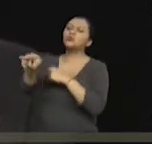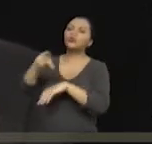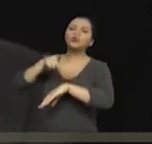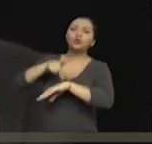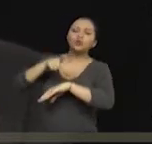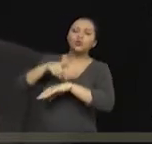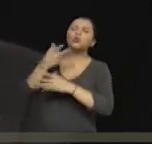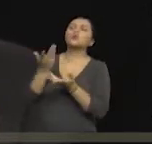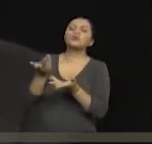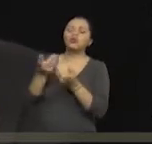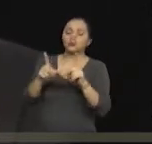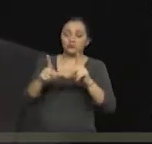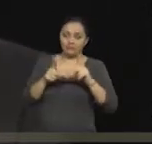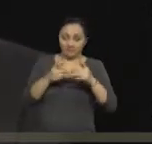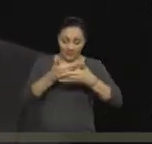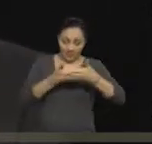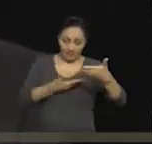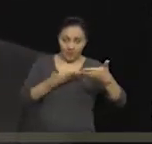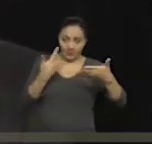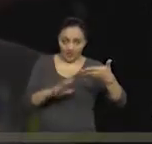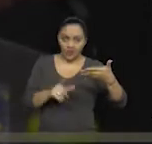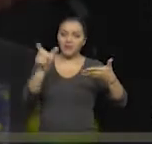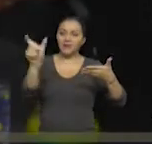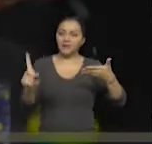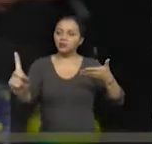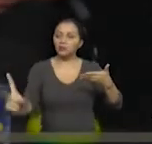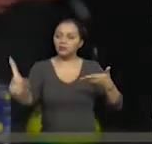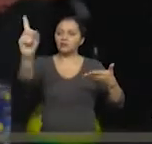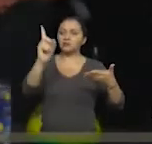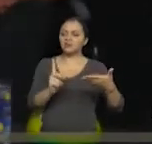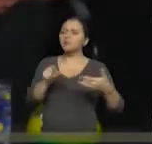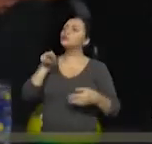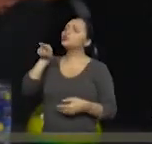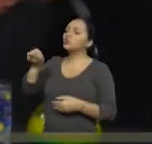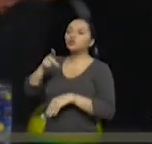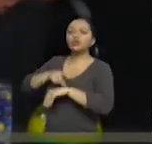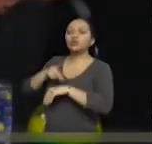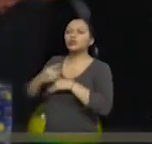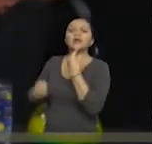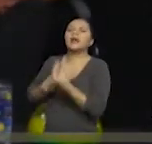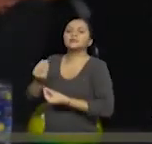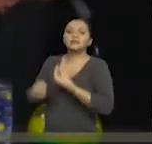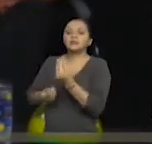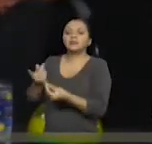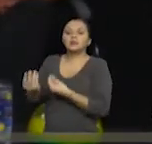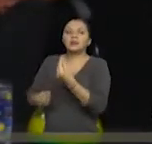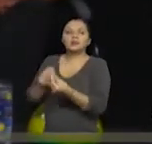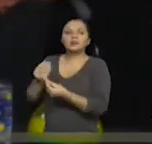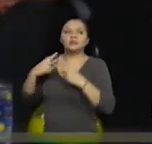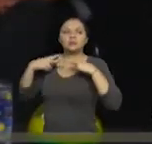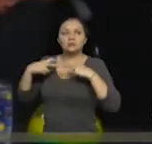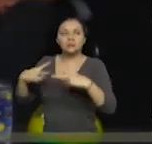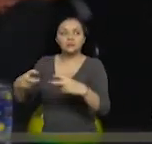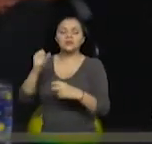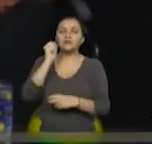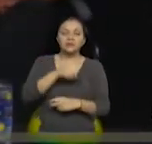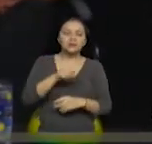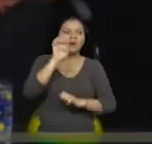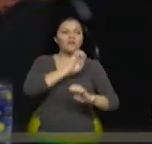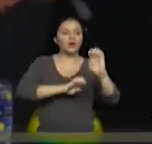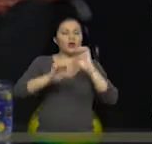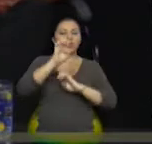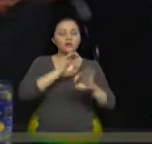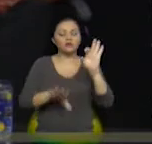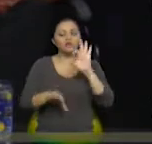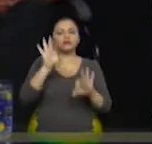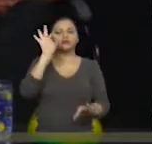analiza a la persona con discapacidad y llega a la cita? O sea, ¿cuál es tu parte de participación para el diagnóstico justamente y la evaluación para